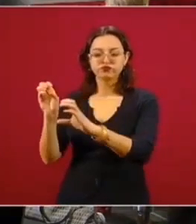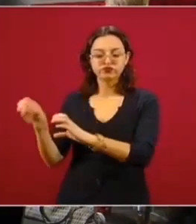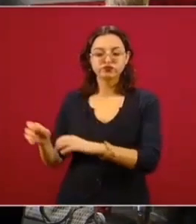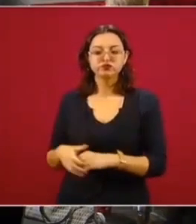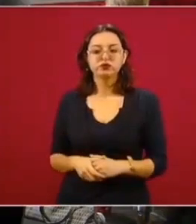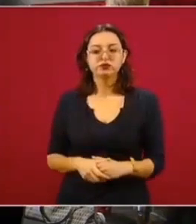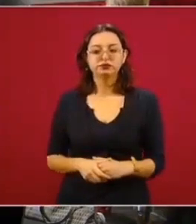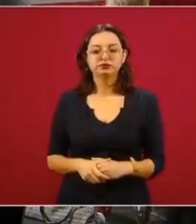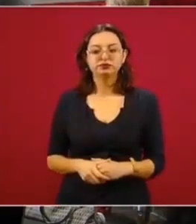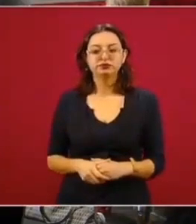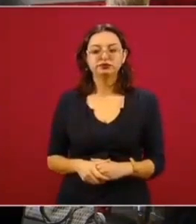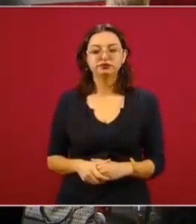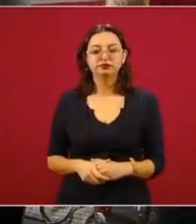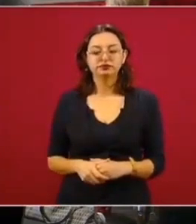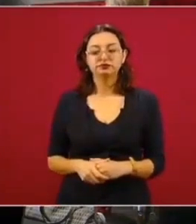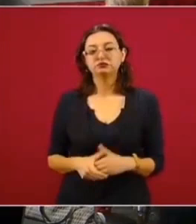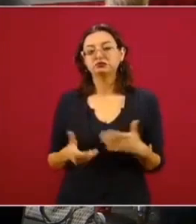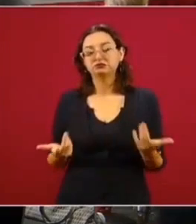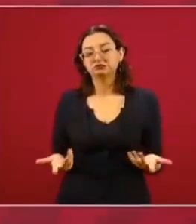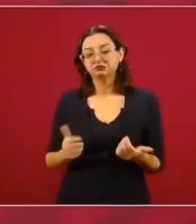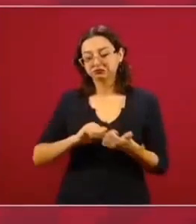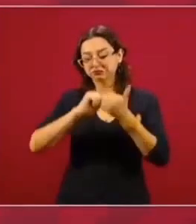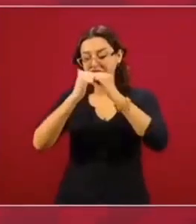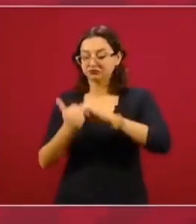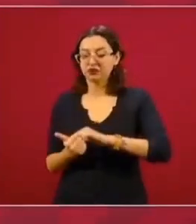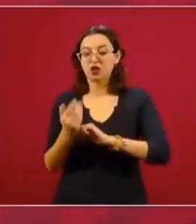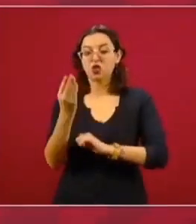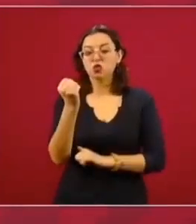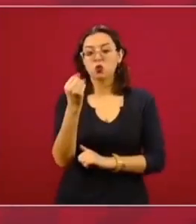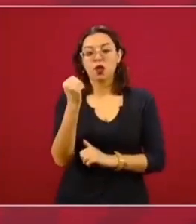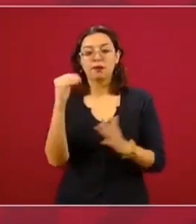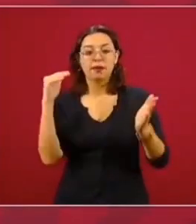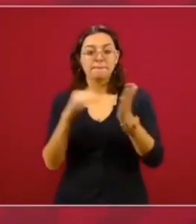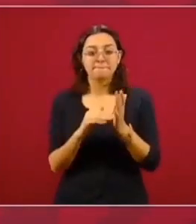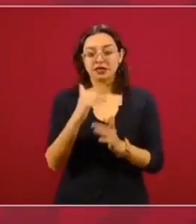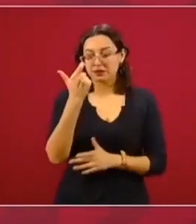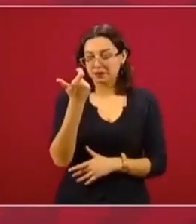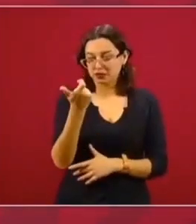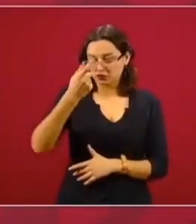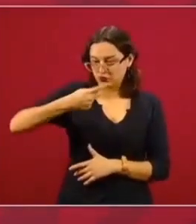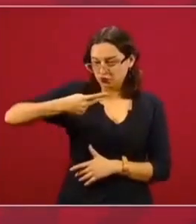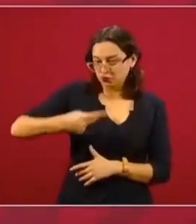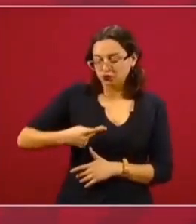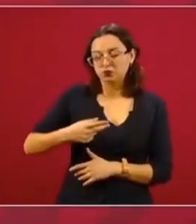9 mil pesos por envío,